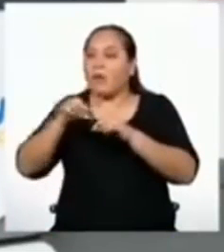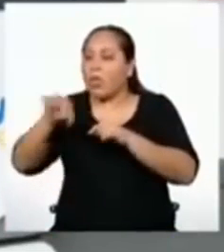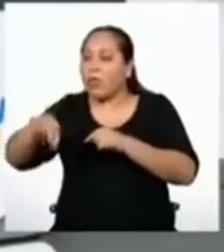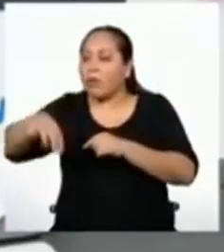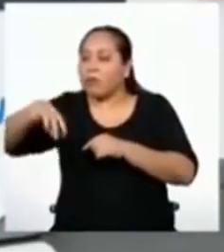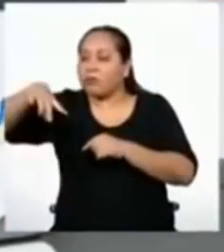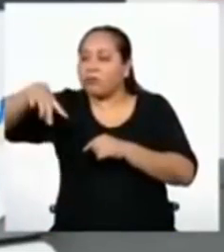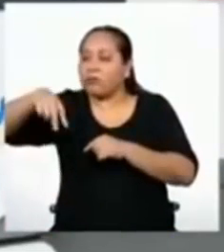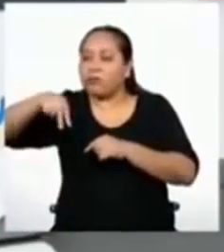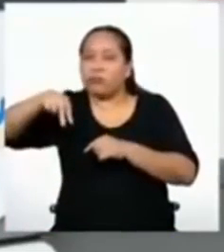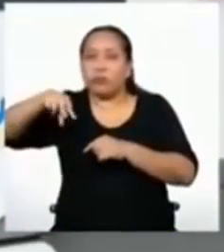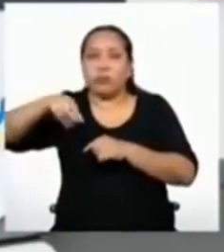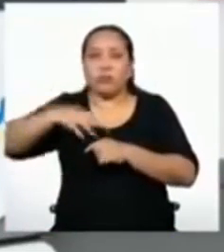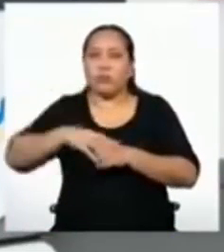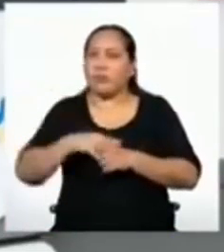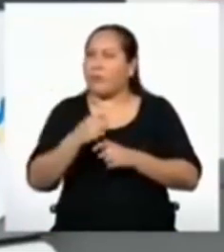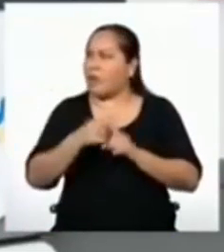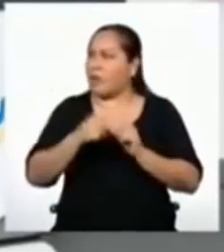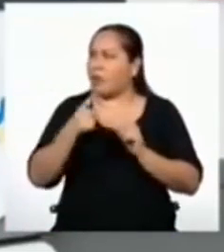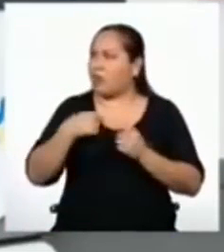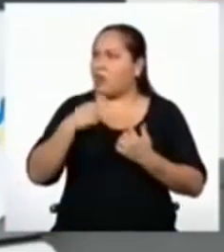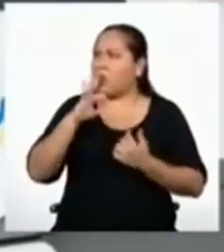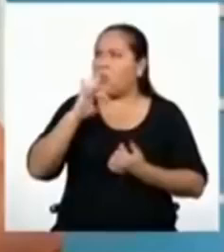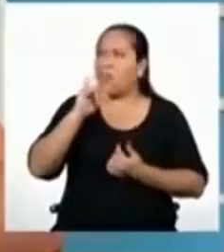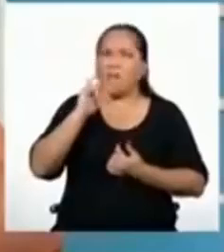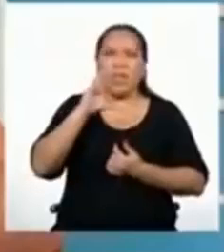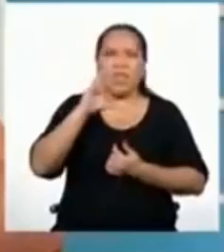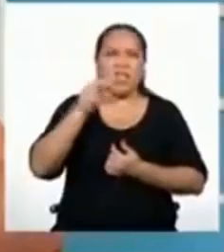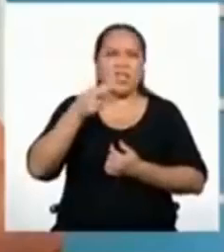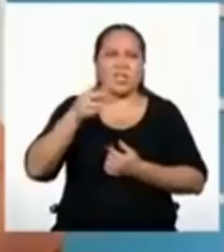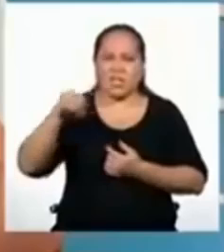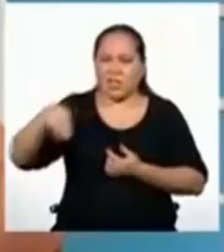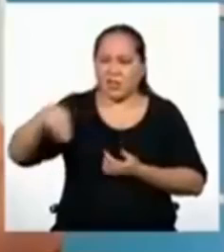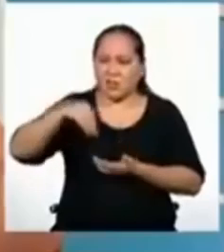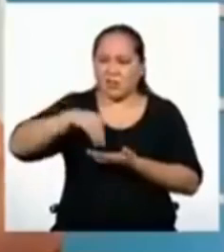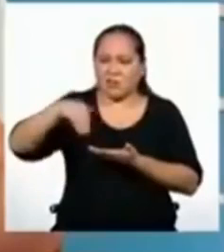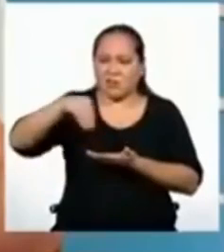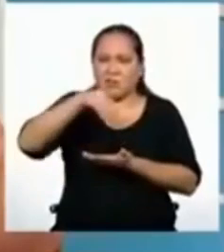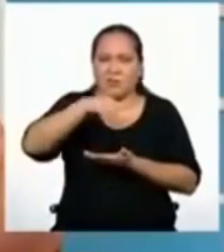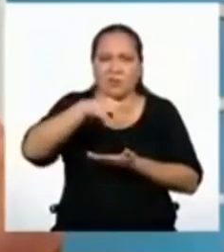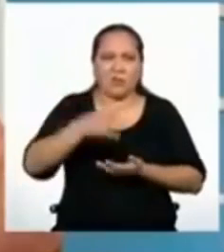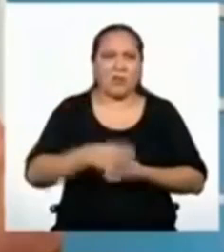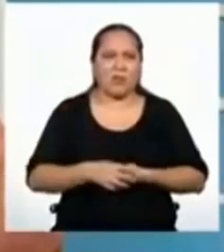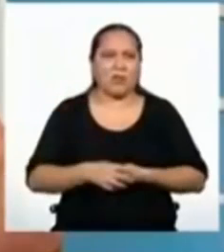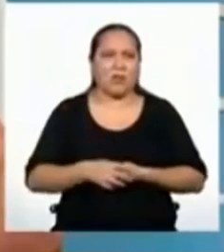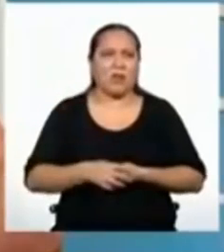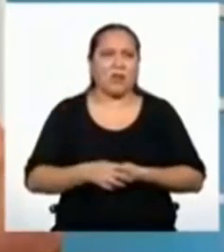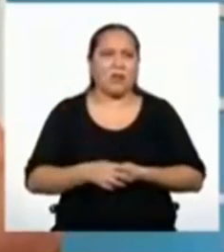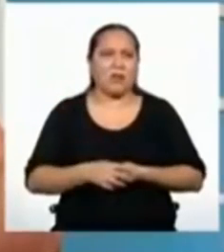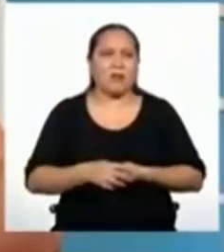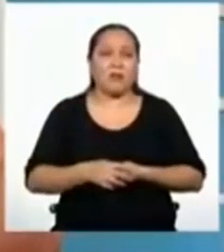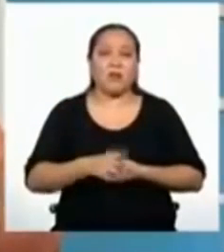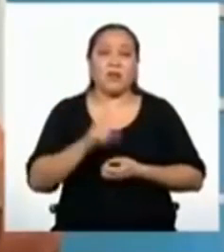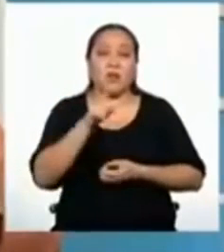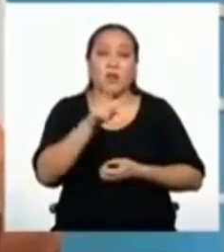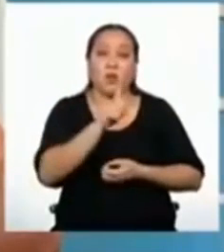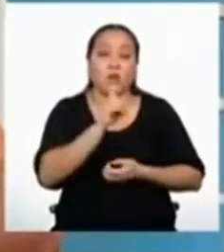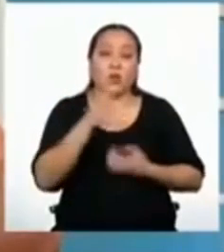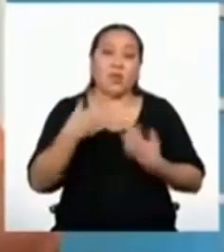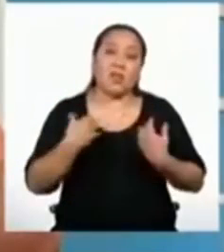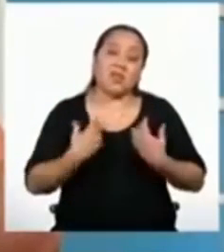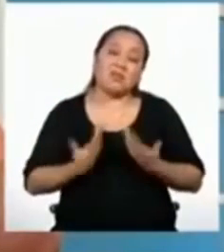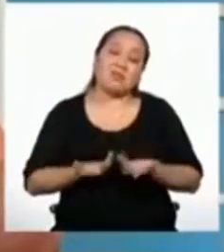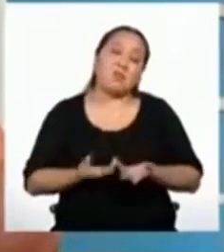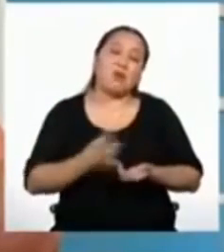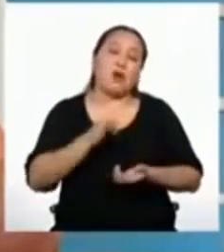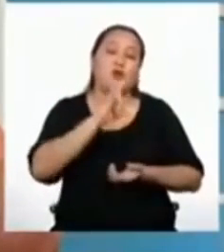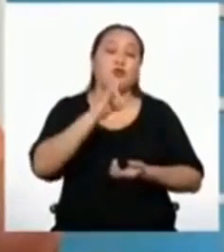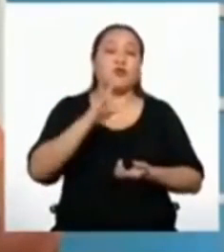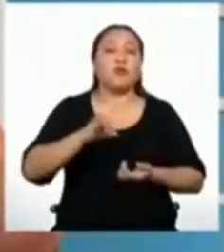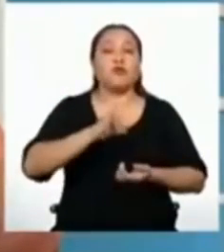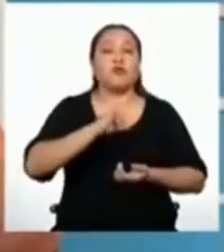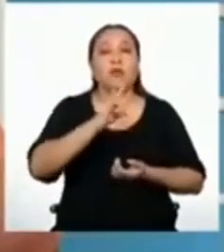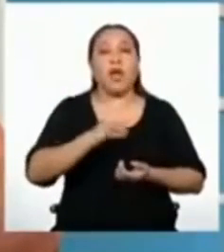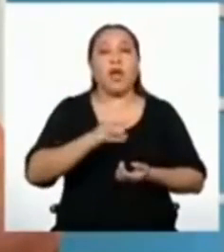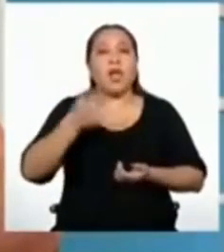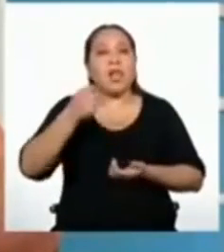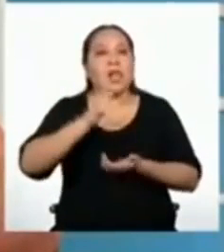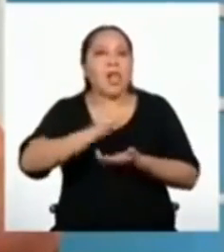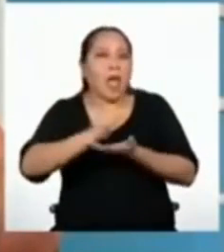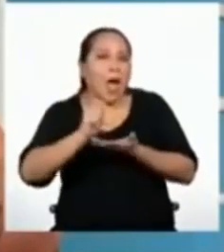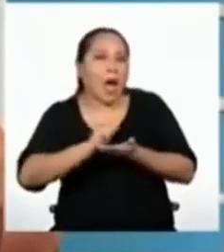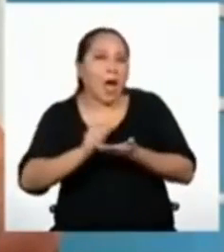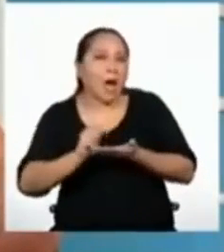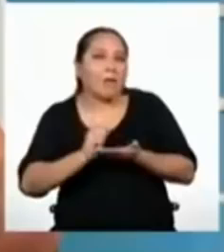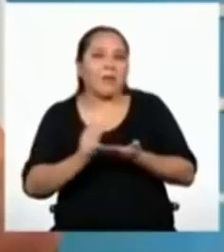Pero espere, ¿y si no tengo fichas en mi casa? En caso de no contar con fichas, se puede utilizar lápices o lapiceros de diferentes